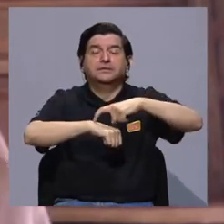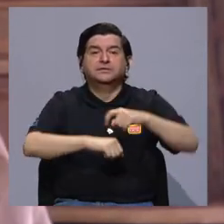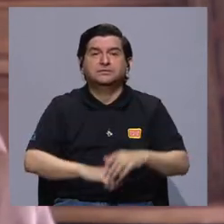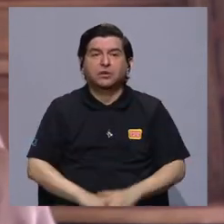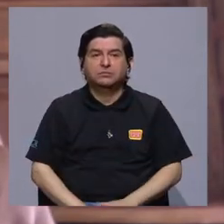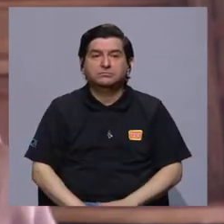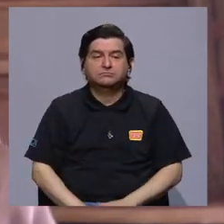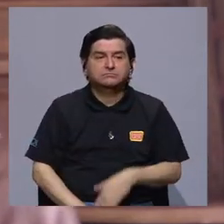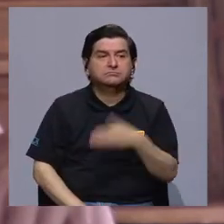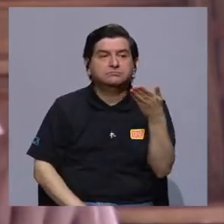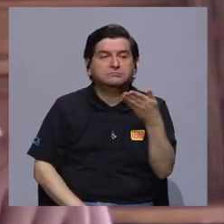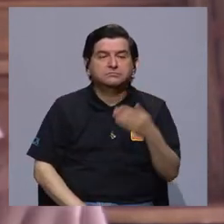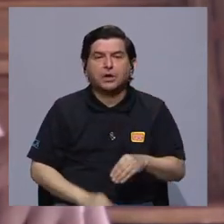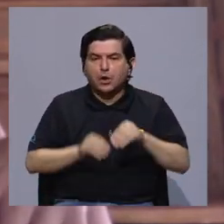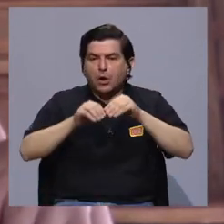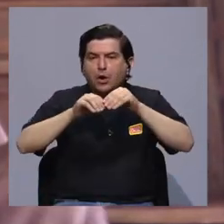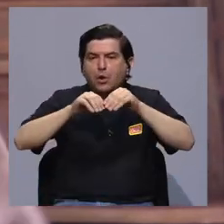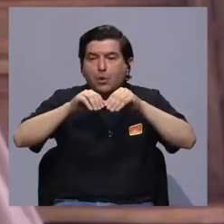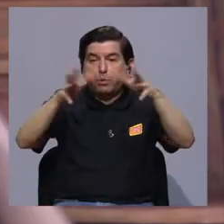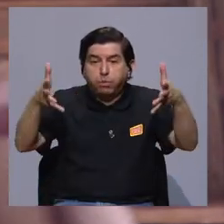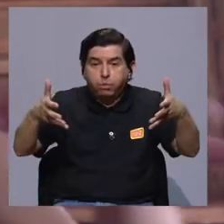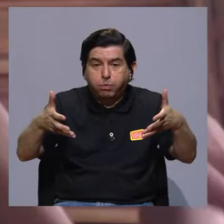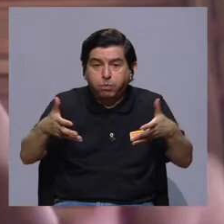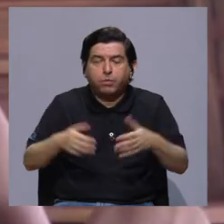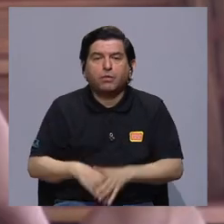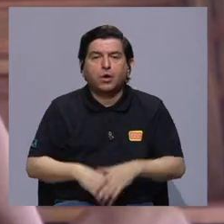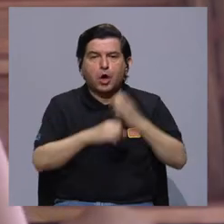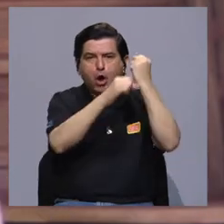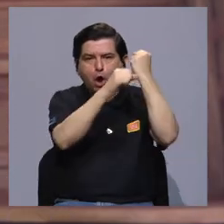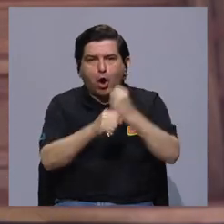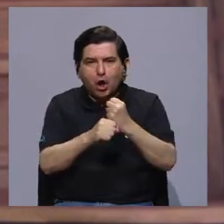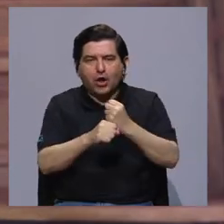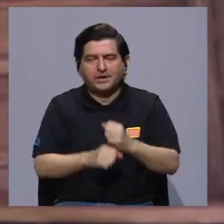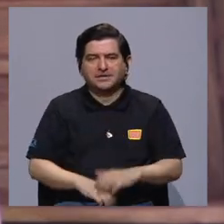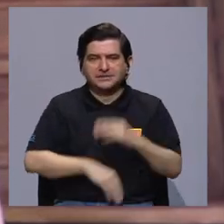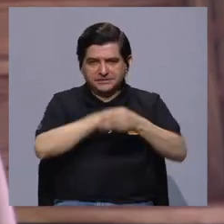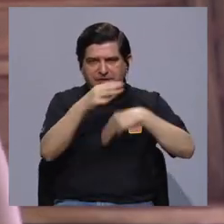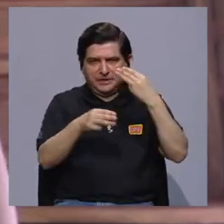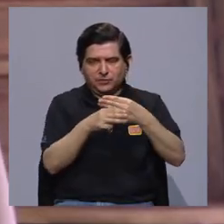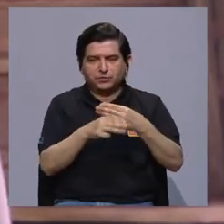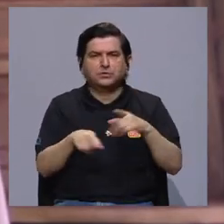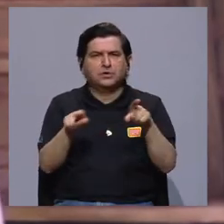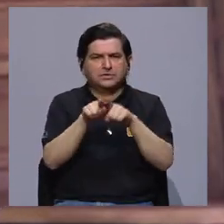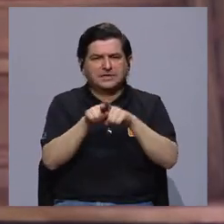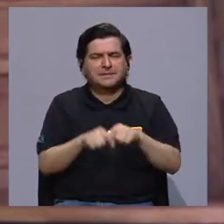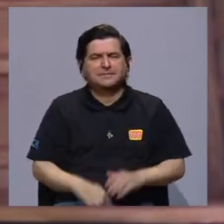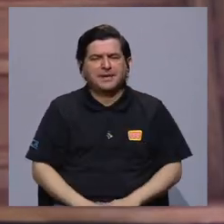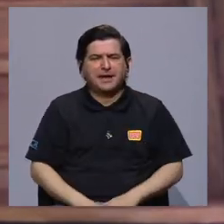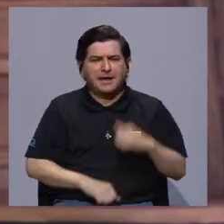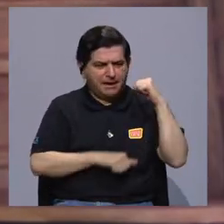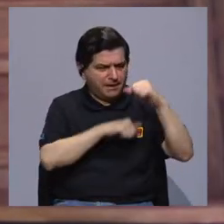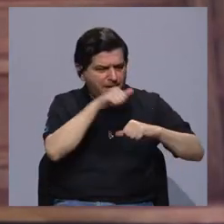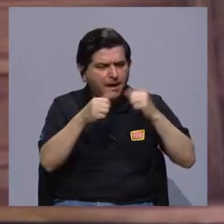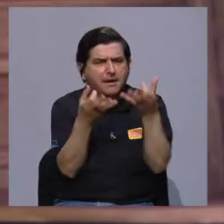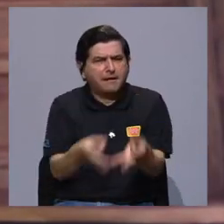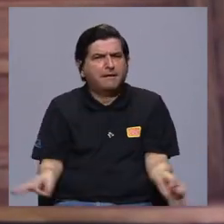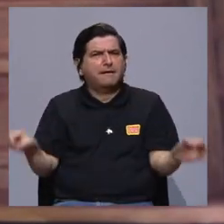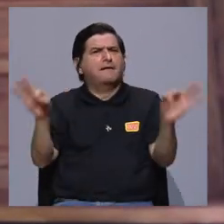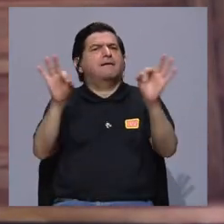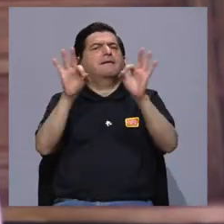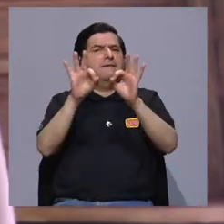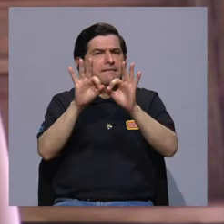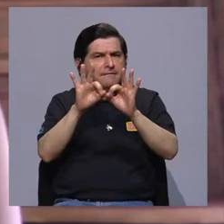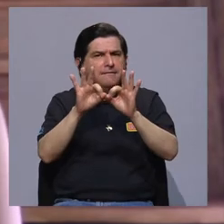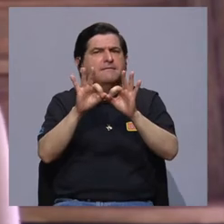se expanden, digamos, las colonias, ¿no? Y en ese momento también la antropología es muy importante,